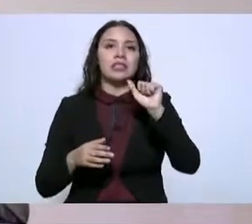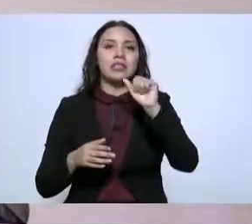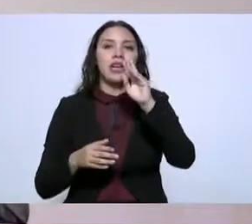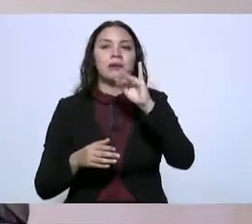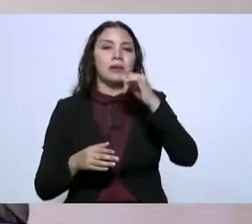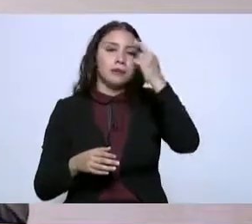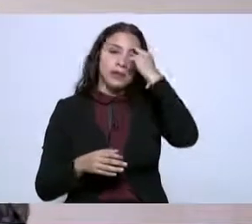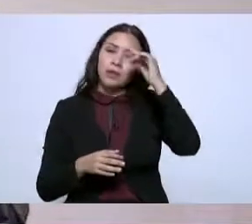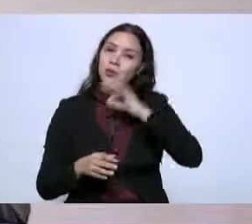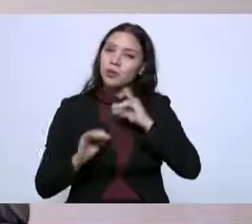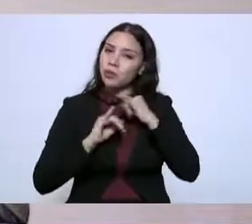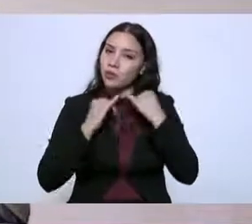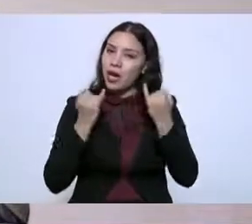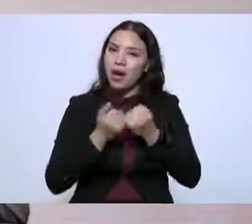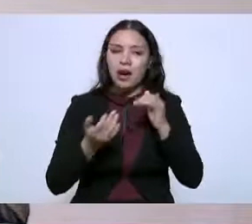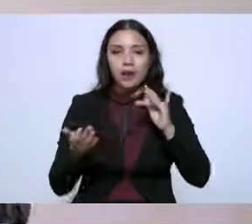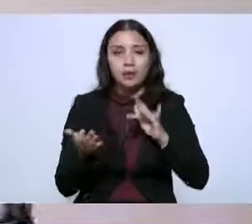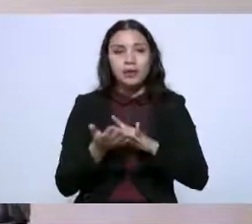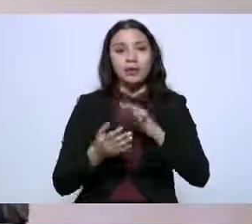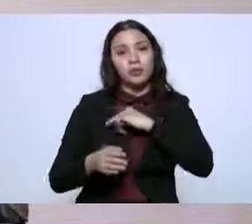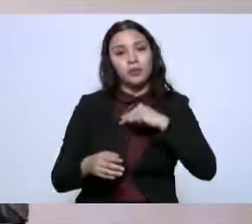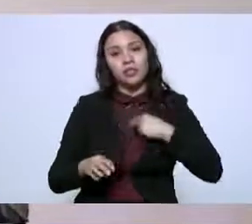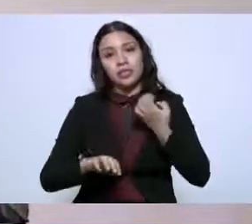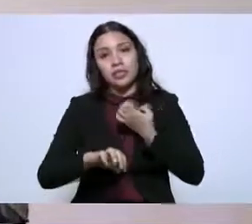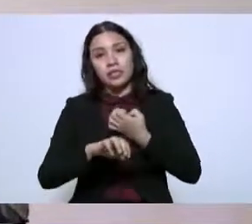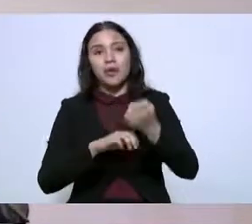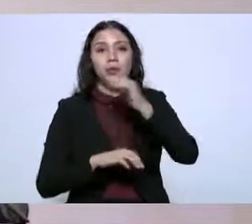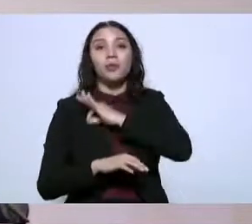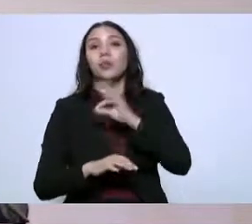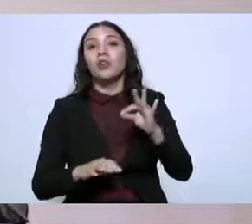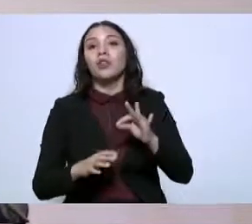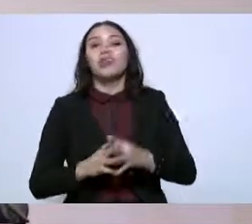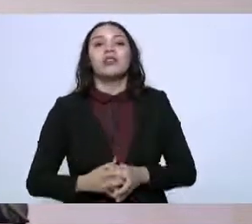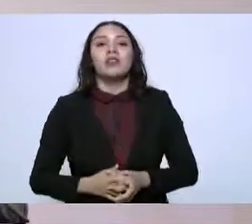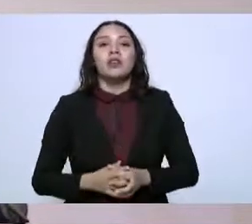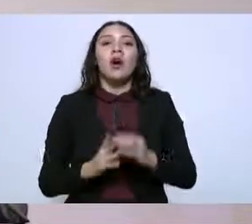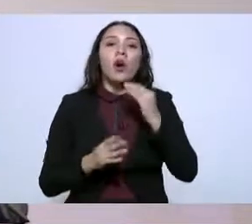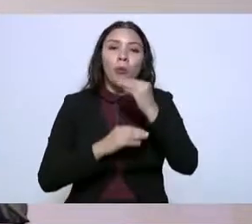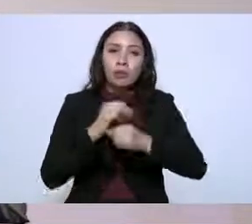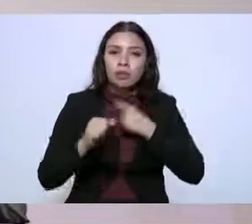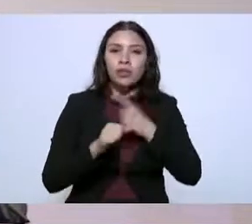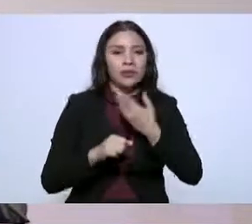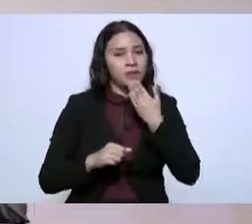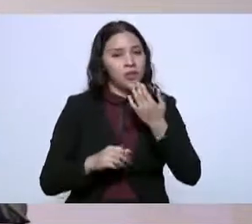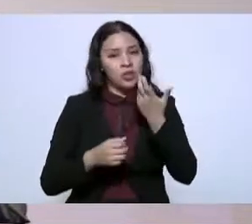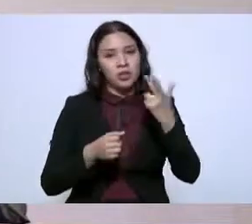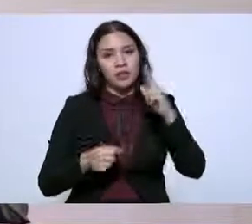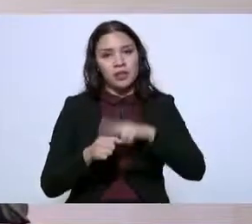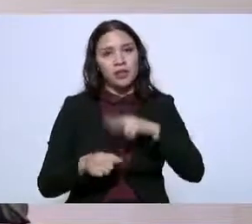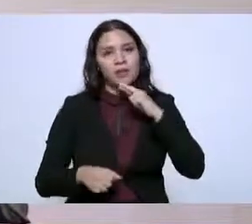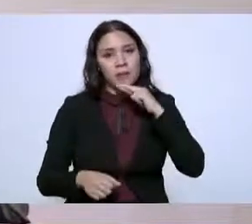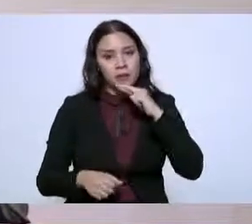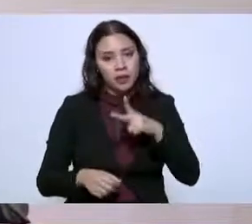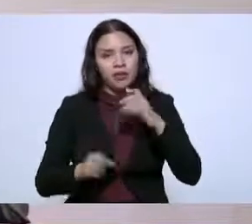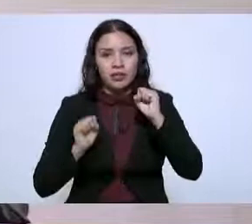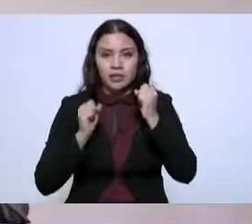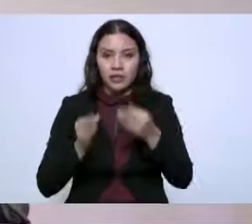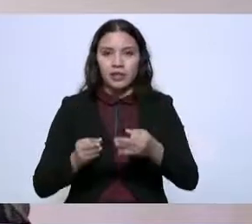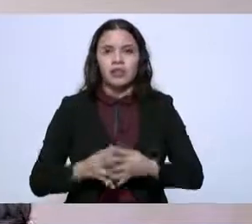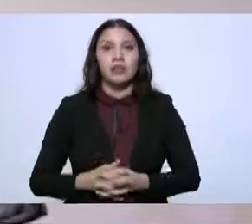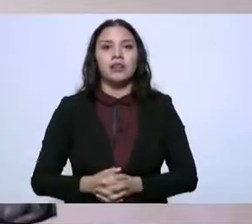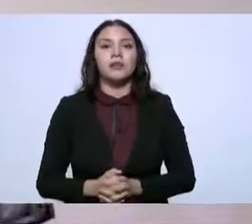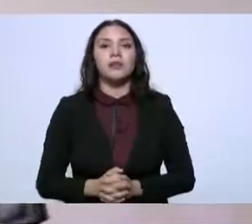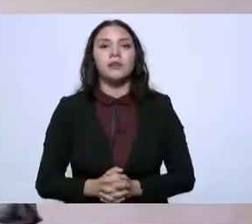debe hacer seguramente el Estado, podamos brindar este hospital y mejorarlo en San Fernando.